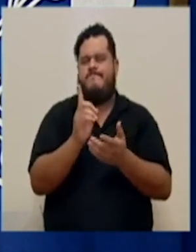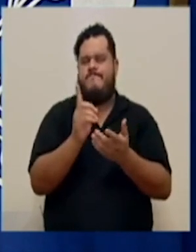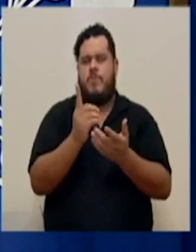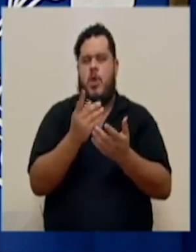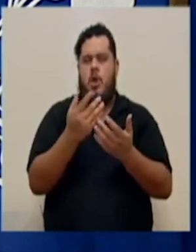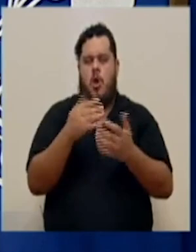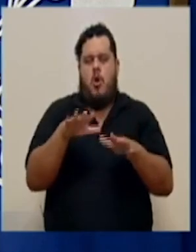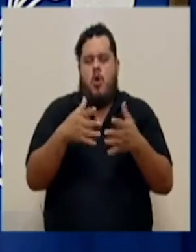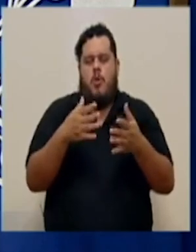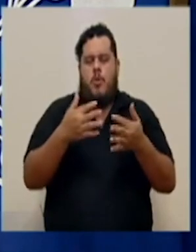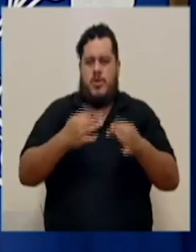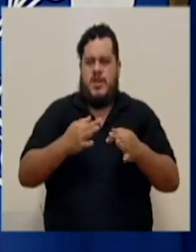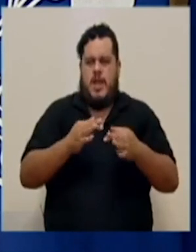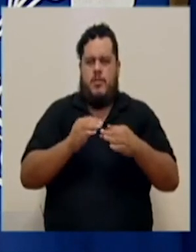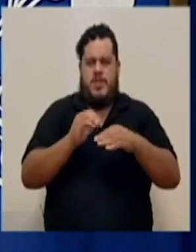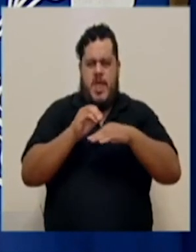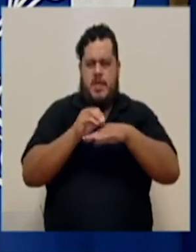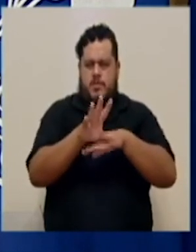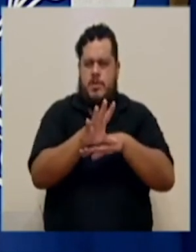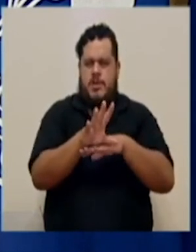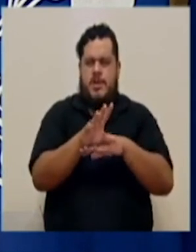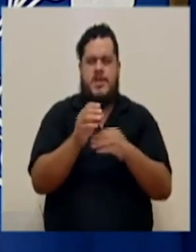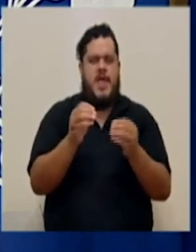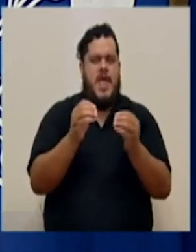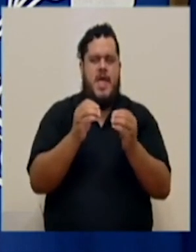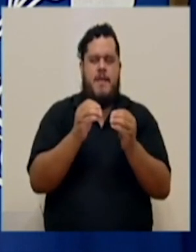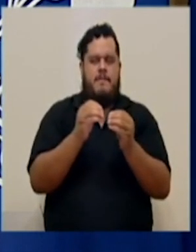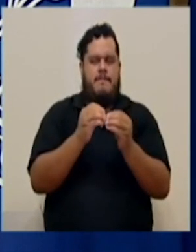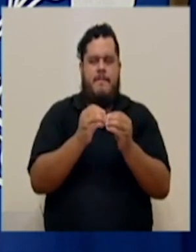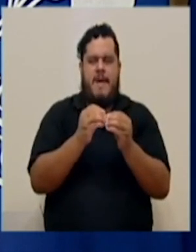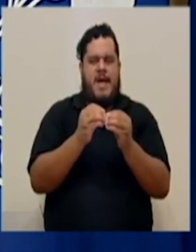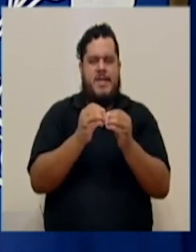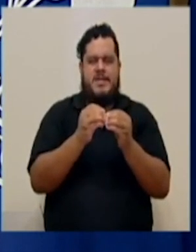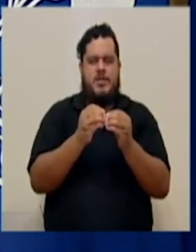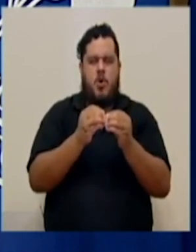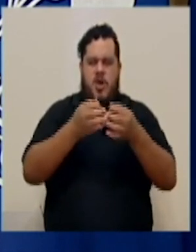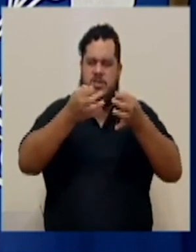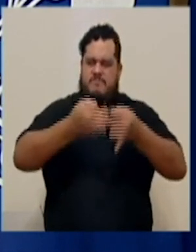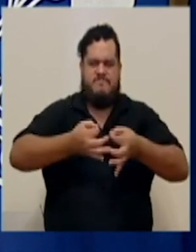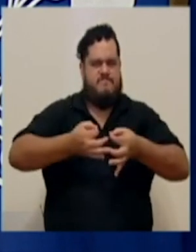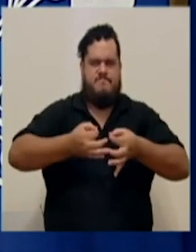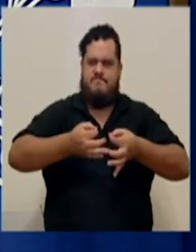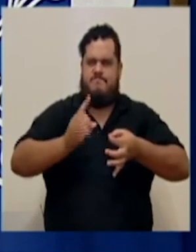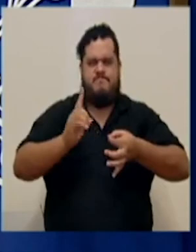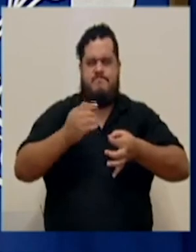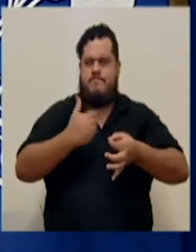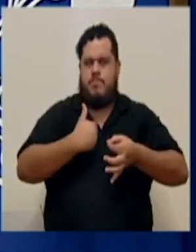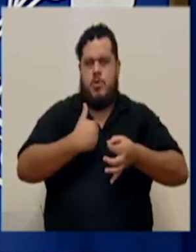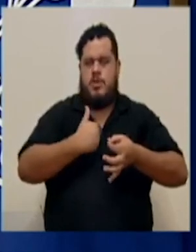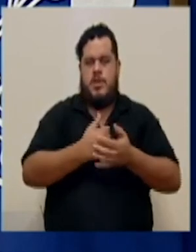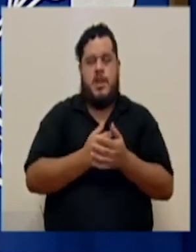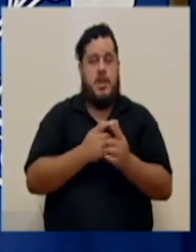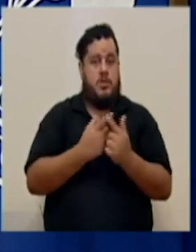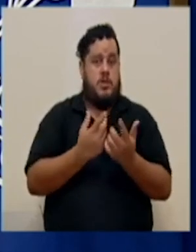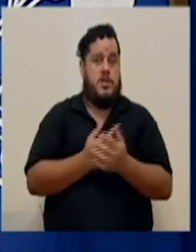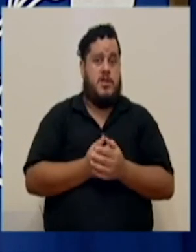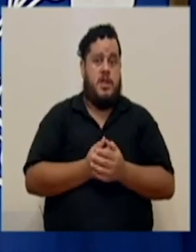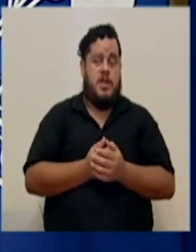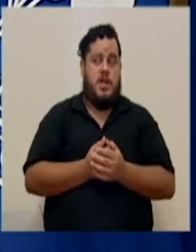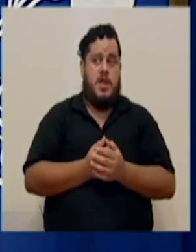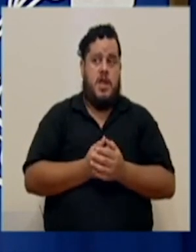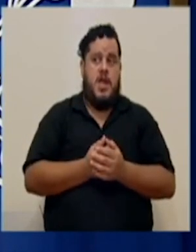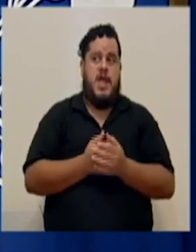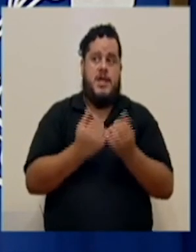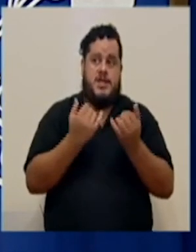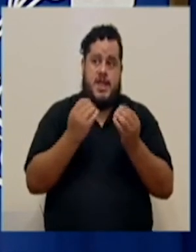más es el grado de incertidumbre que genera. Lo que sí es claro es que pues va a estar pues